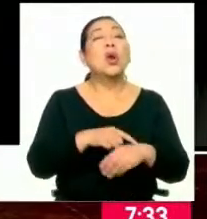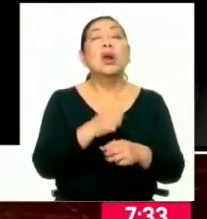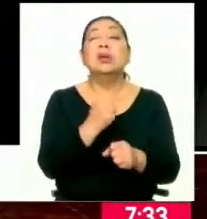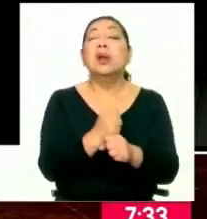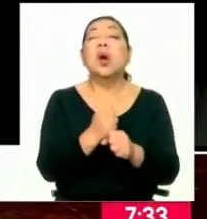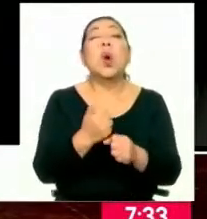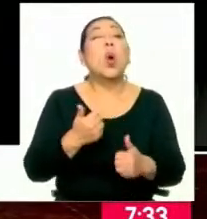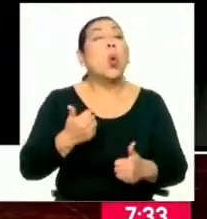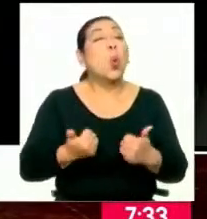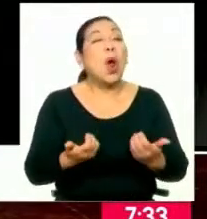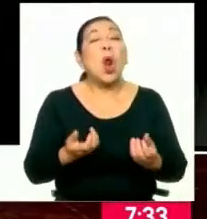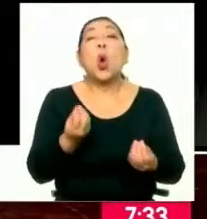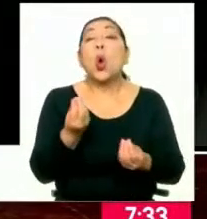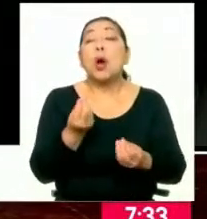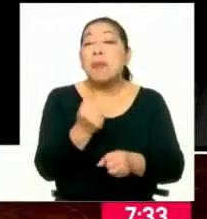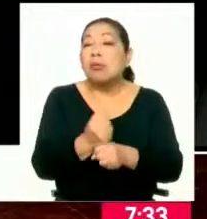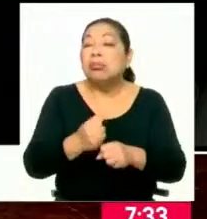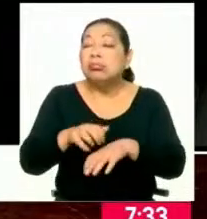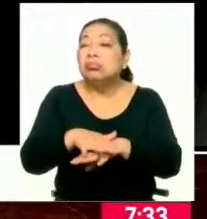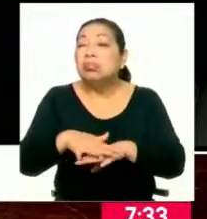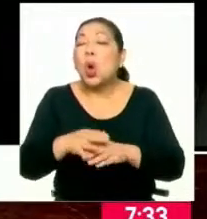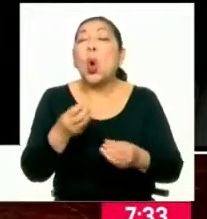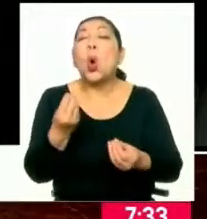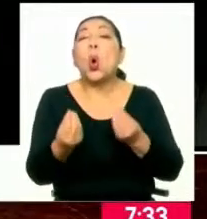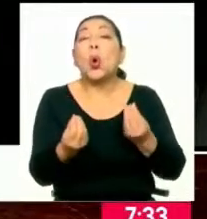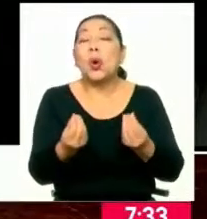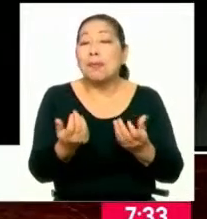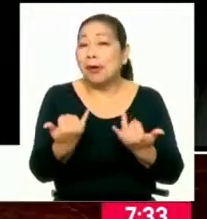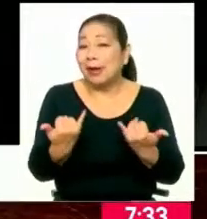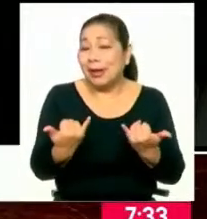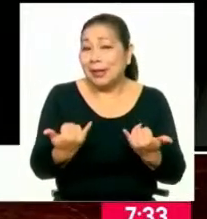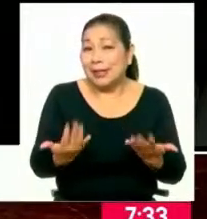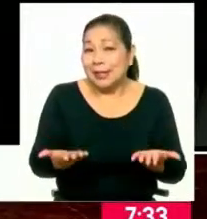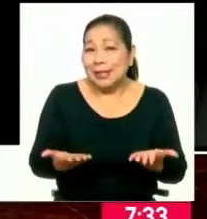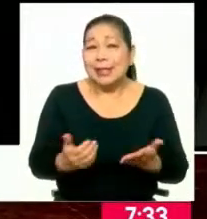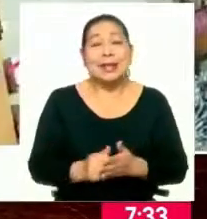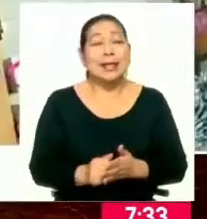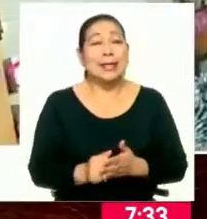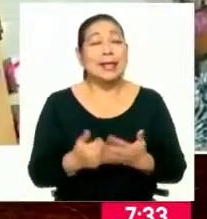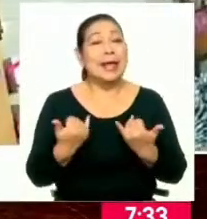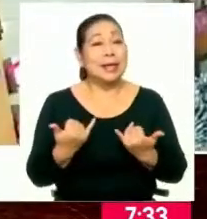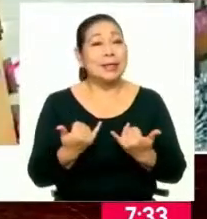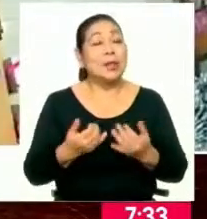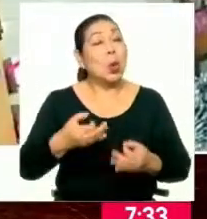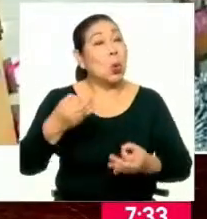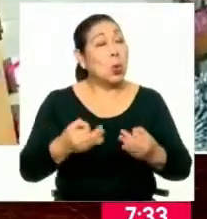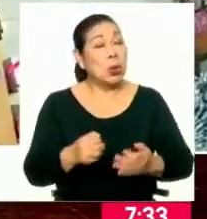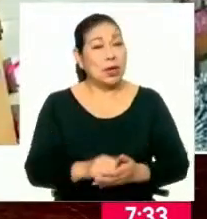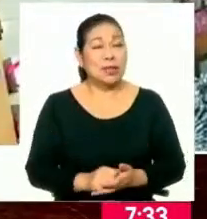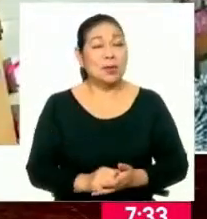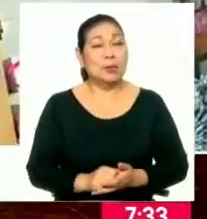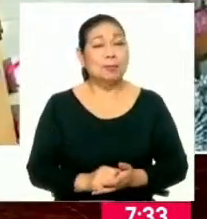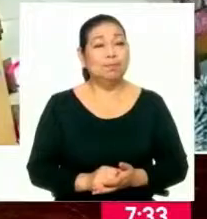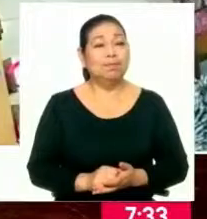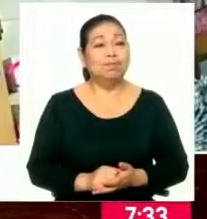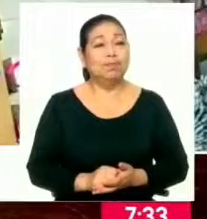trabajo? ¿Cuál es la mecánica que se está utilizando? ¿Cómo está funcionando ya este juzgado de flagrancia?